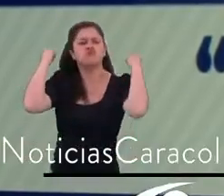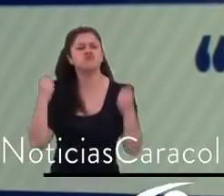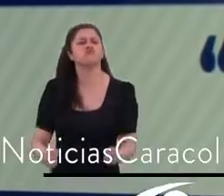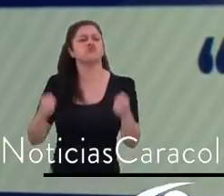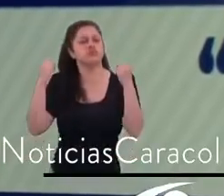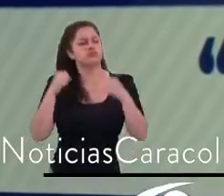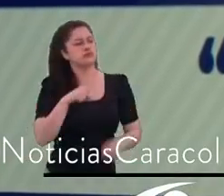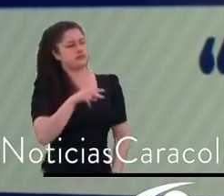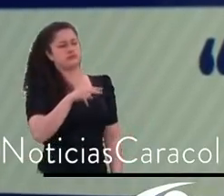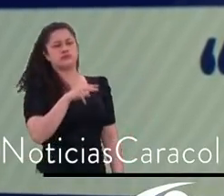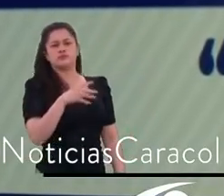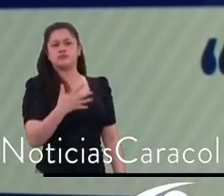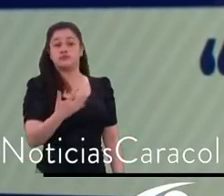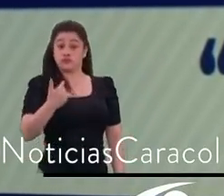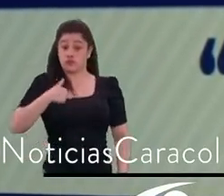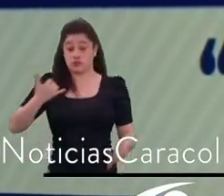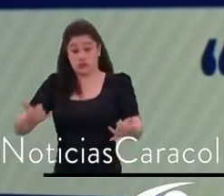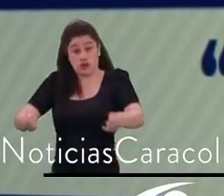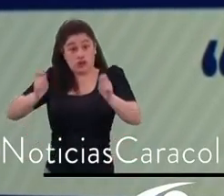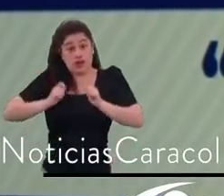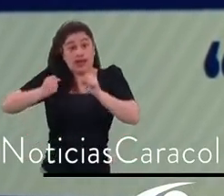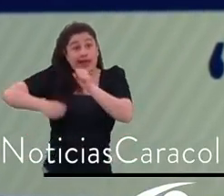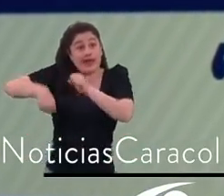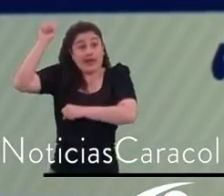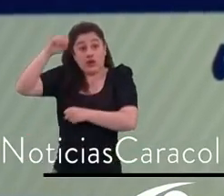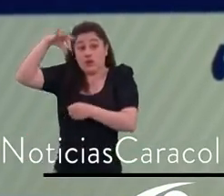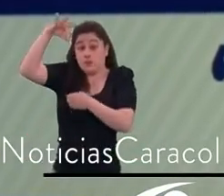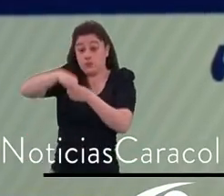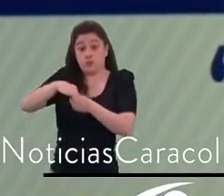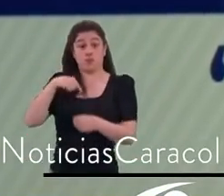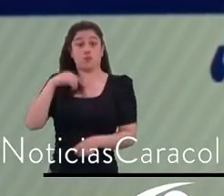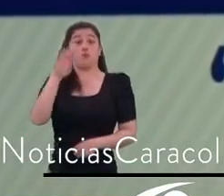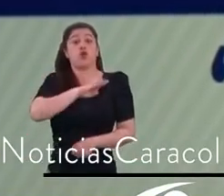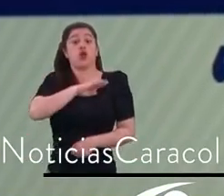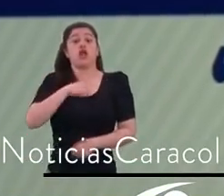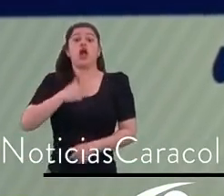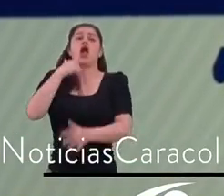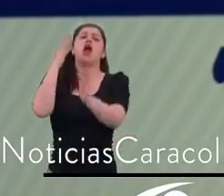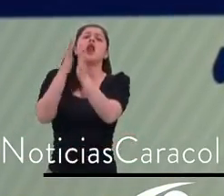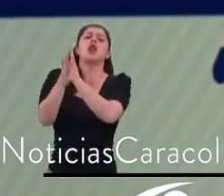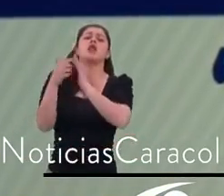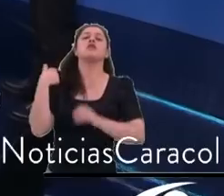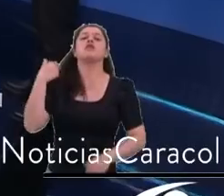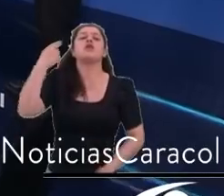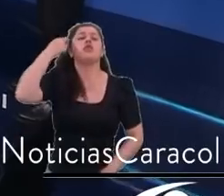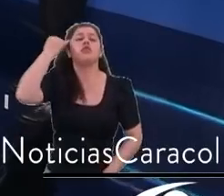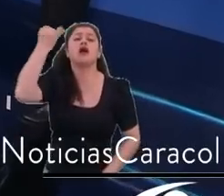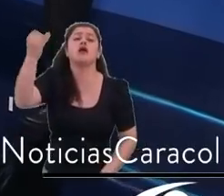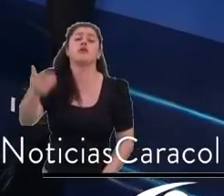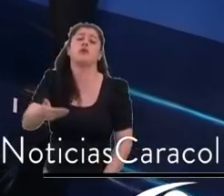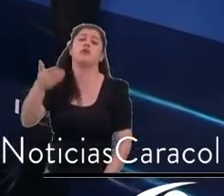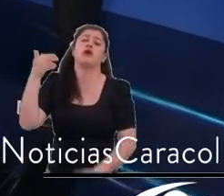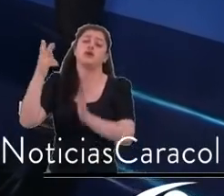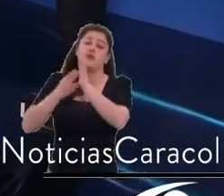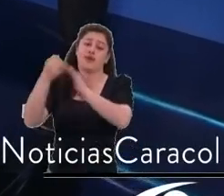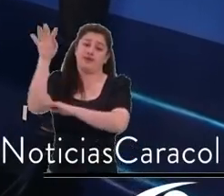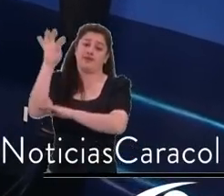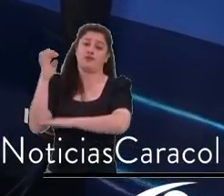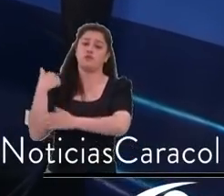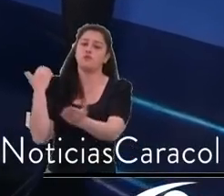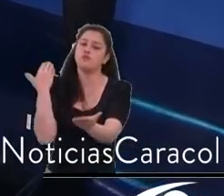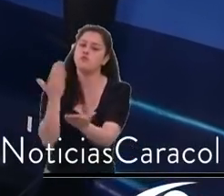que yo estoy diciendo. Los bogotanos me lo llevan oyendo desde la campaña del 2019. Yo propuse la región metropolitana, propuse hacer el metro,